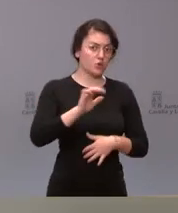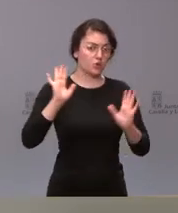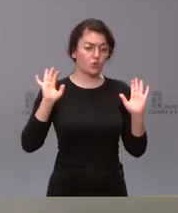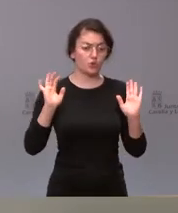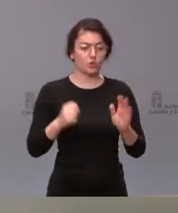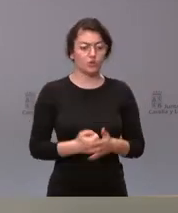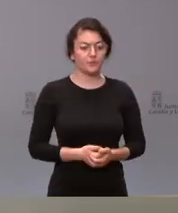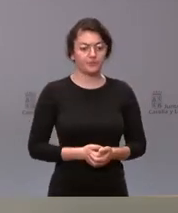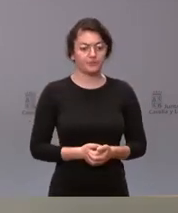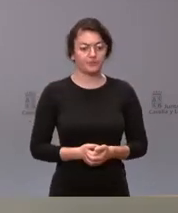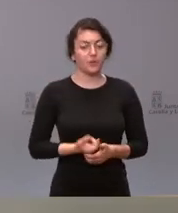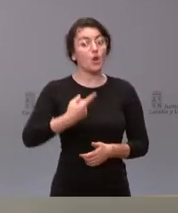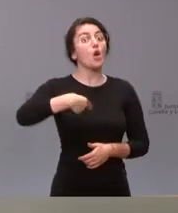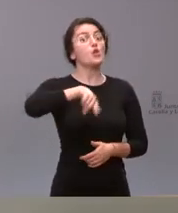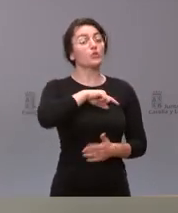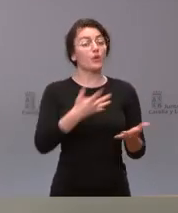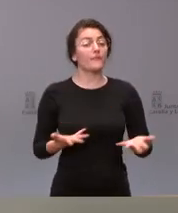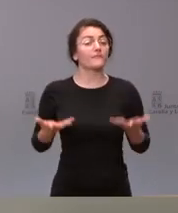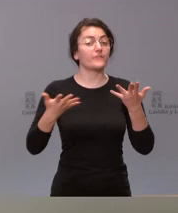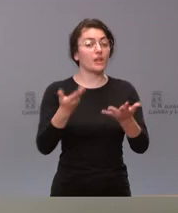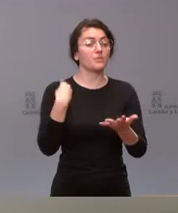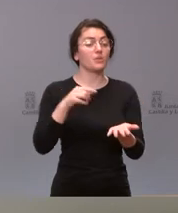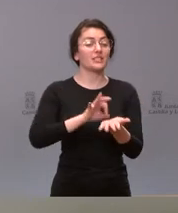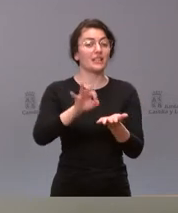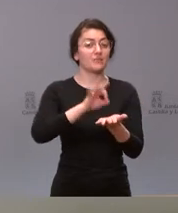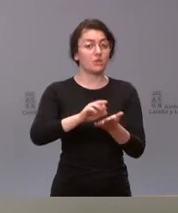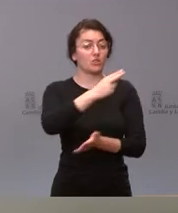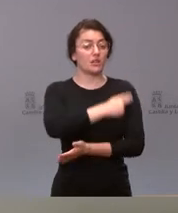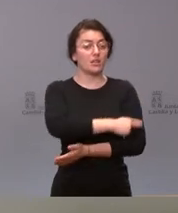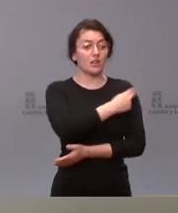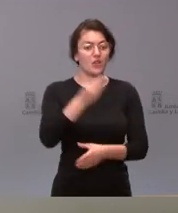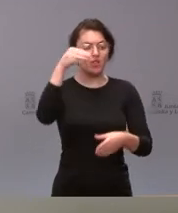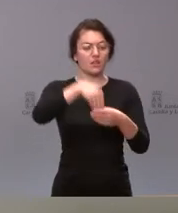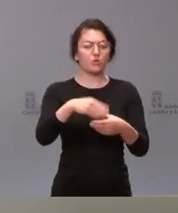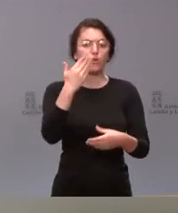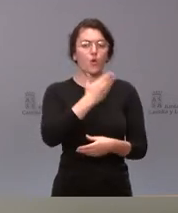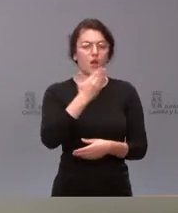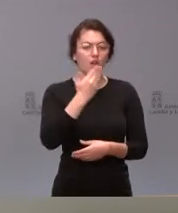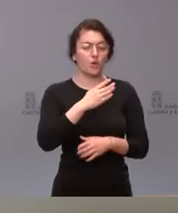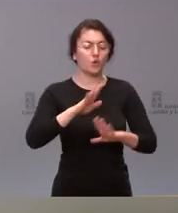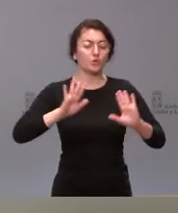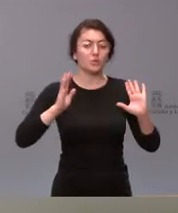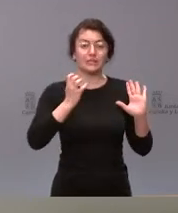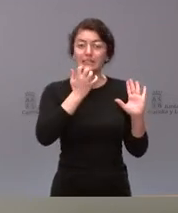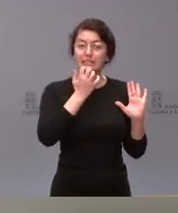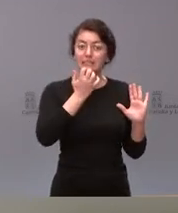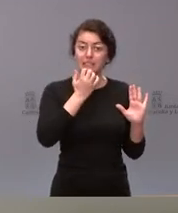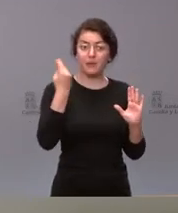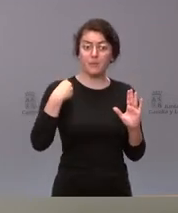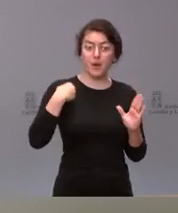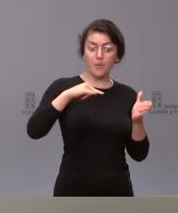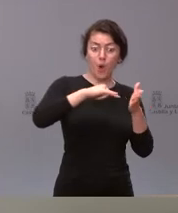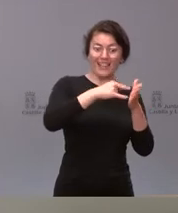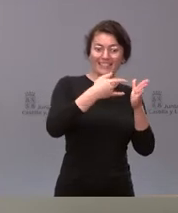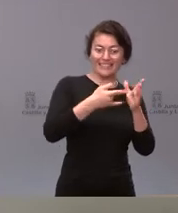naturalmente nosotros pondremos los servicios sanitarios en los centros educativos en la medida en que los técnicos en la materia nos lo